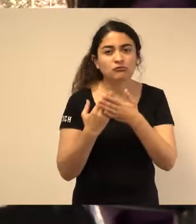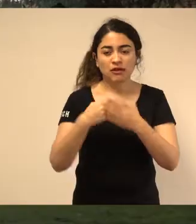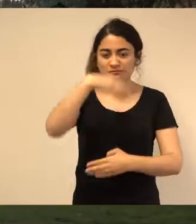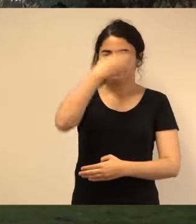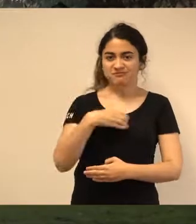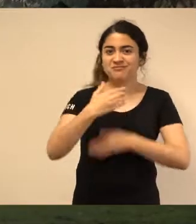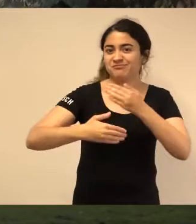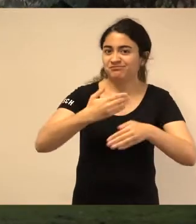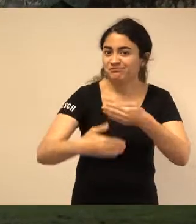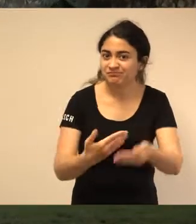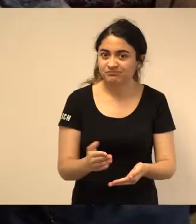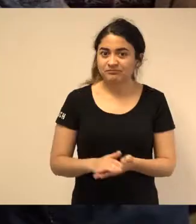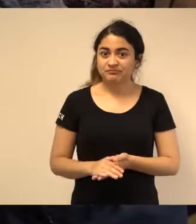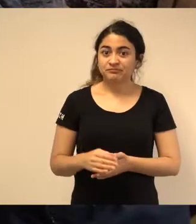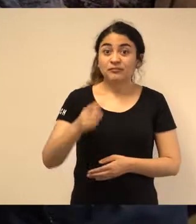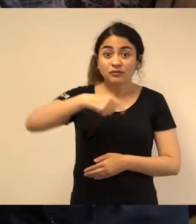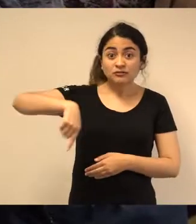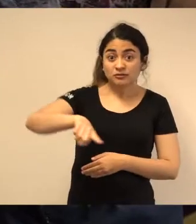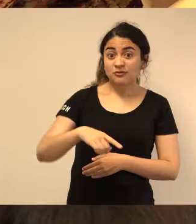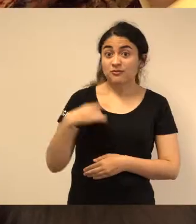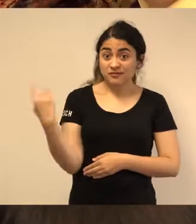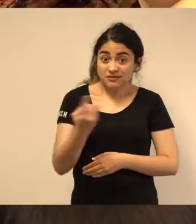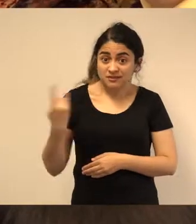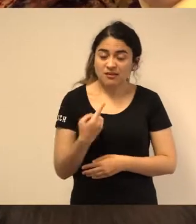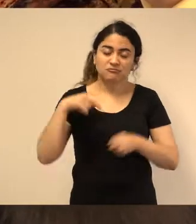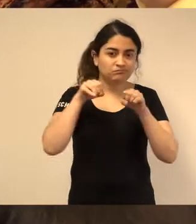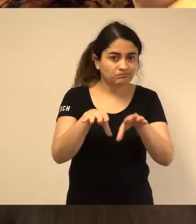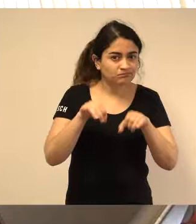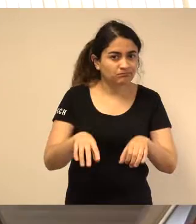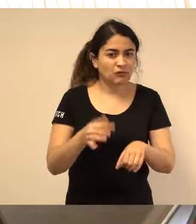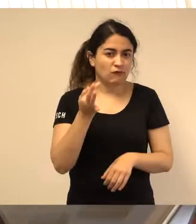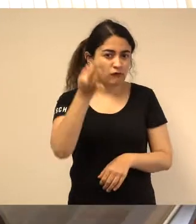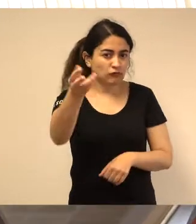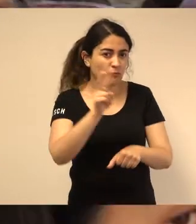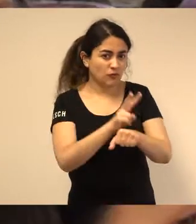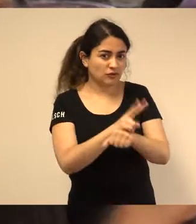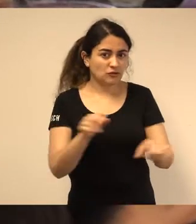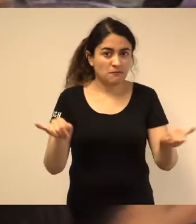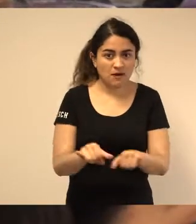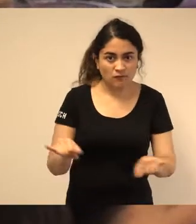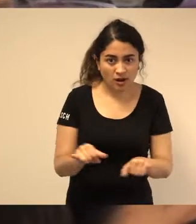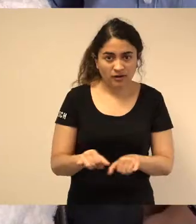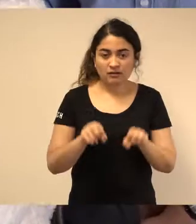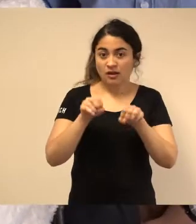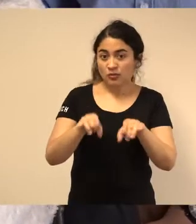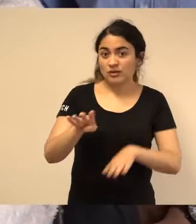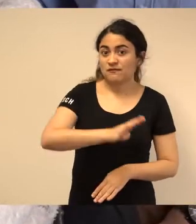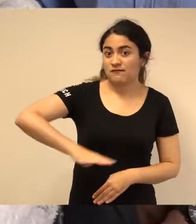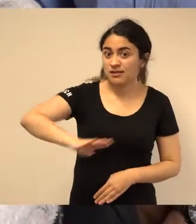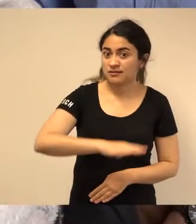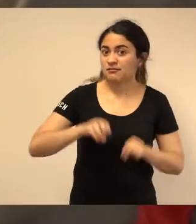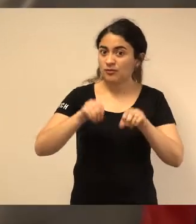crecimiento personal. Como unidad académica, formamos a los futuros profesores de educación parvularia, educación